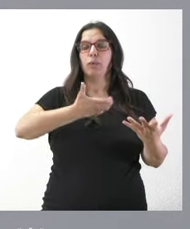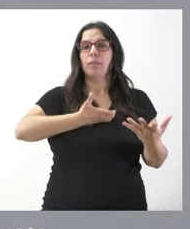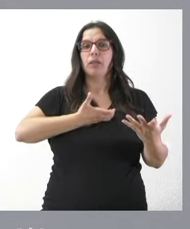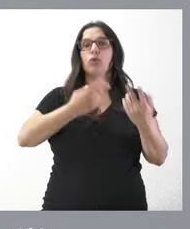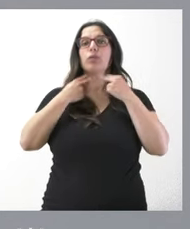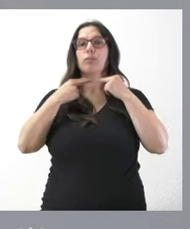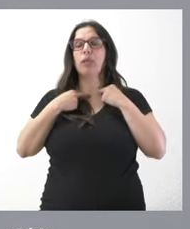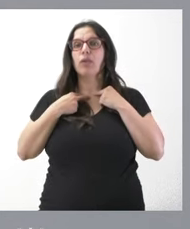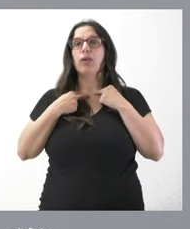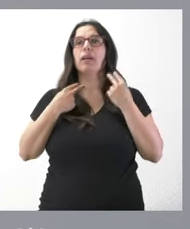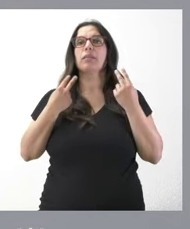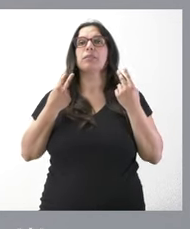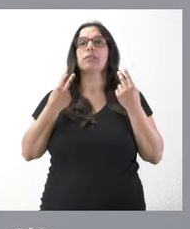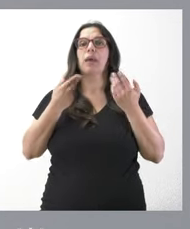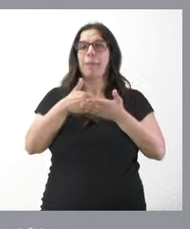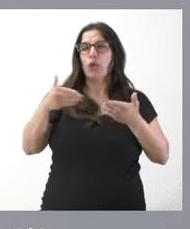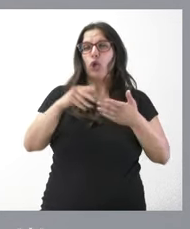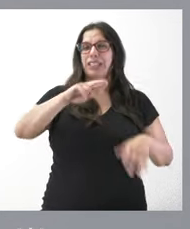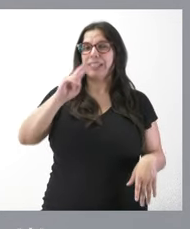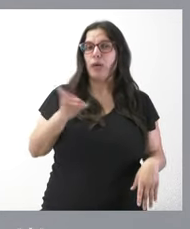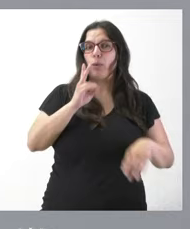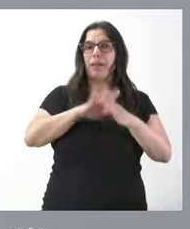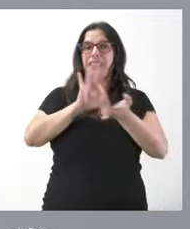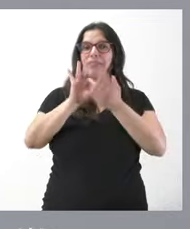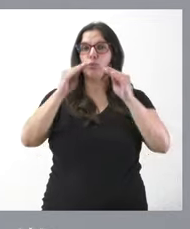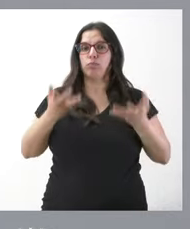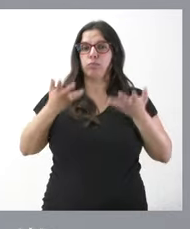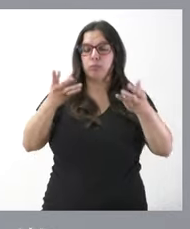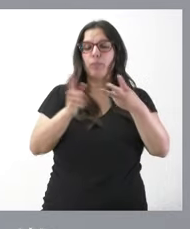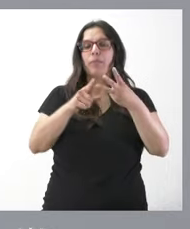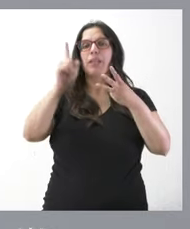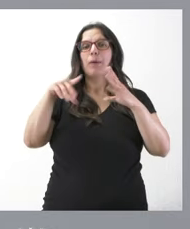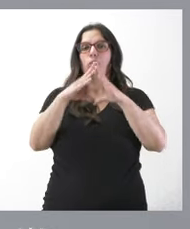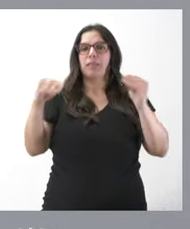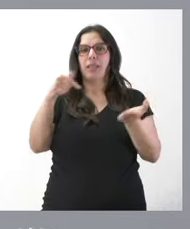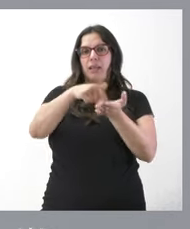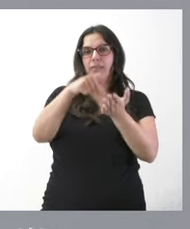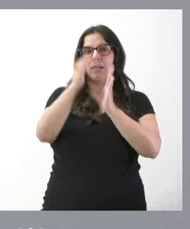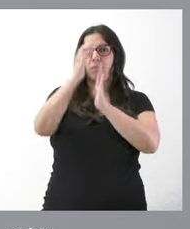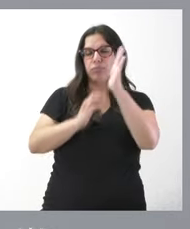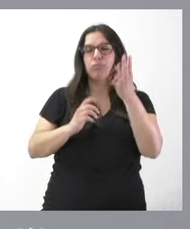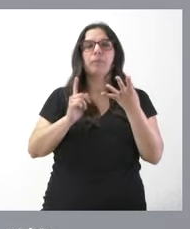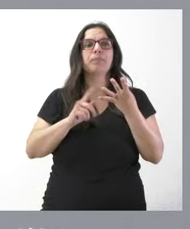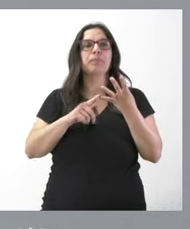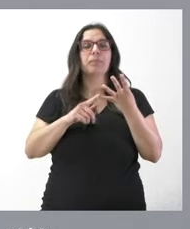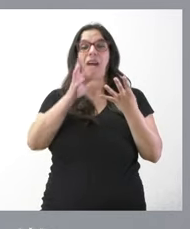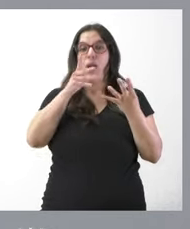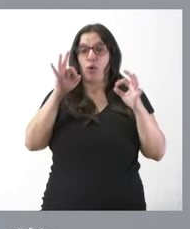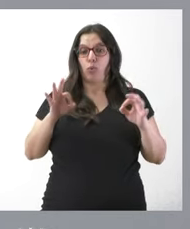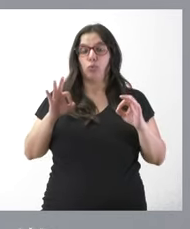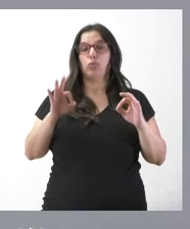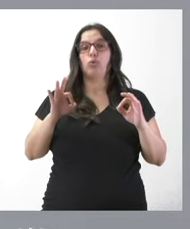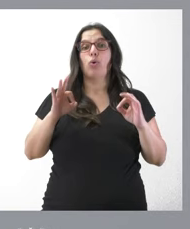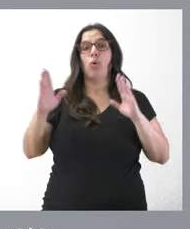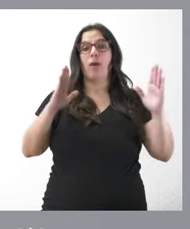y las diputaciones decenas de millones de euros para prestar sus servicios bajar las tasas universitarias en Castilla y León ahora que estamos en la campaña del